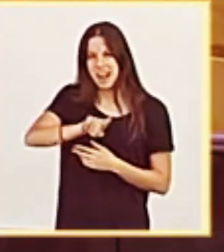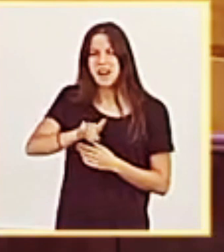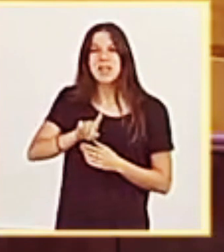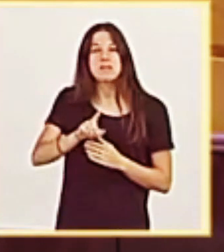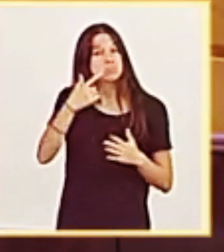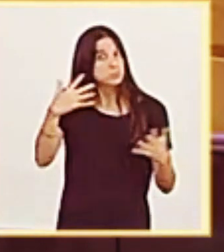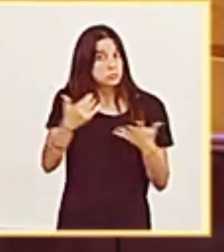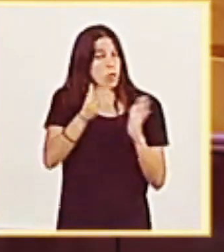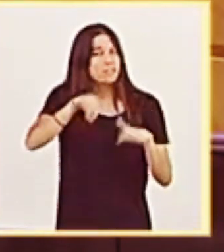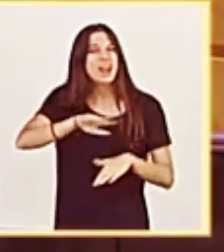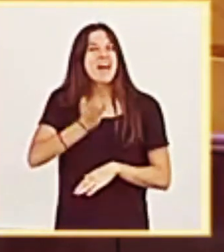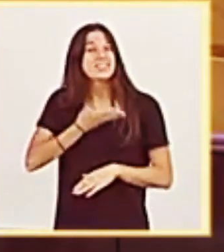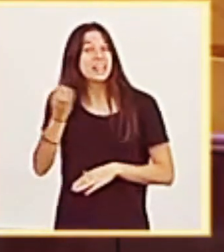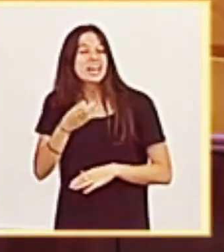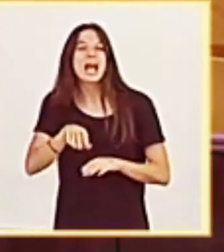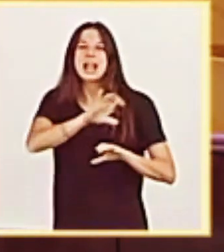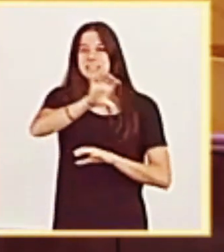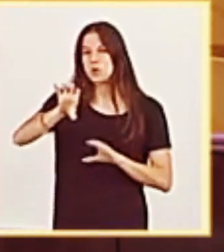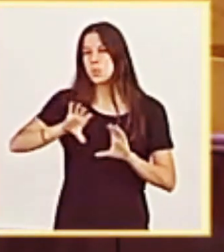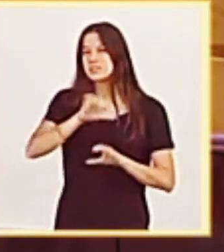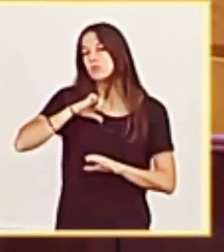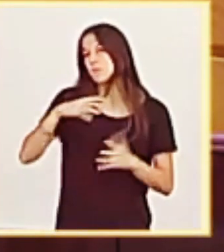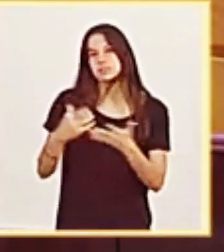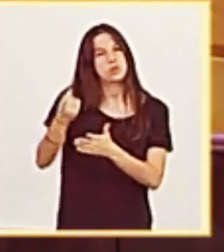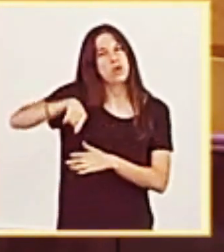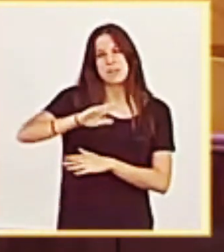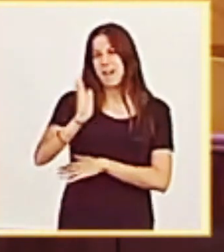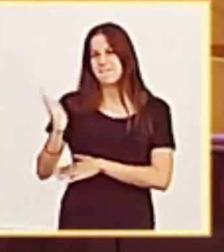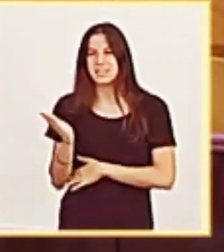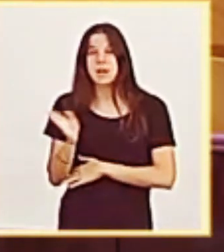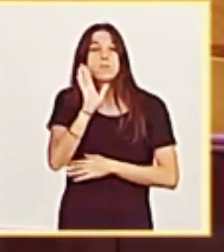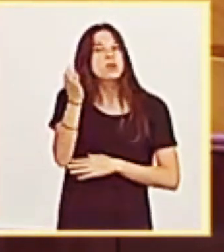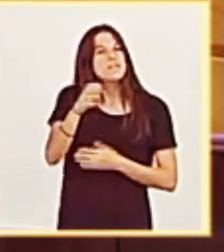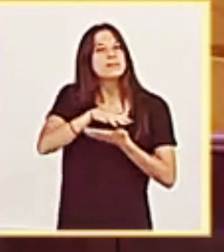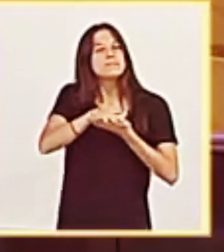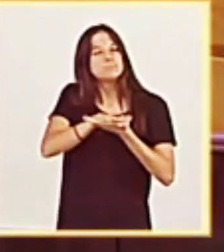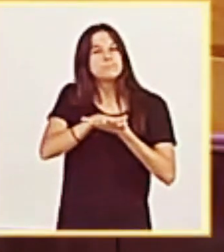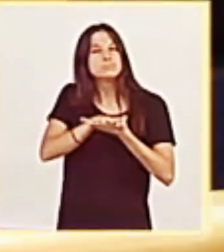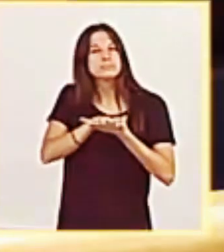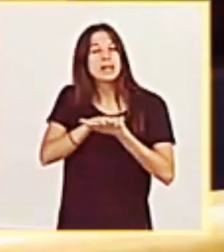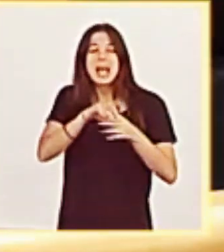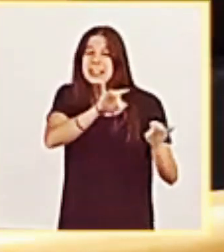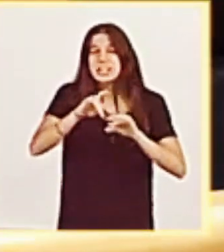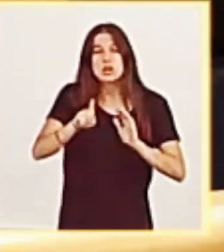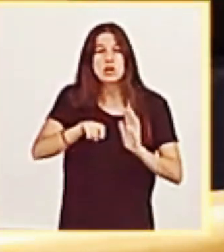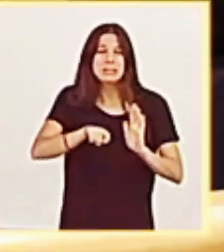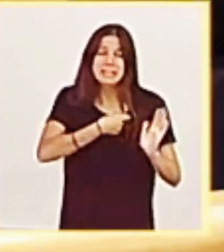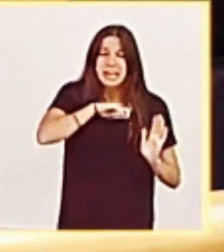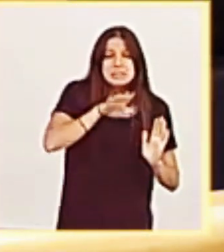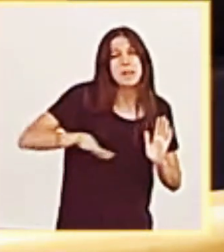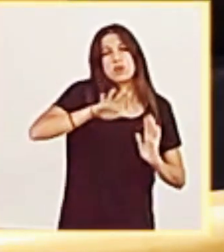Esto afecta al conjunto de las comunidades autónomas. Por tanto, tiene que estar presentes todo el territorio español.